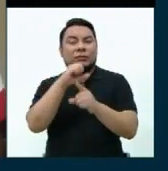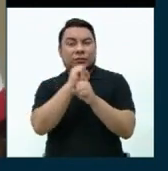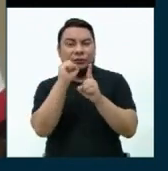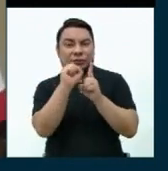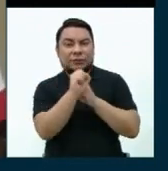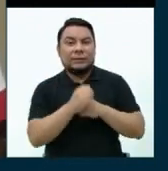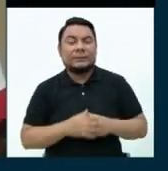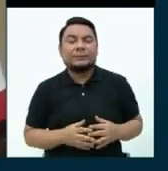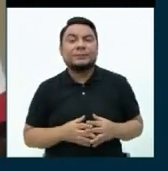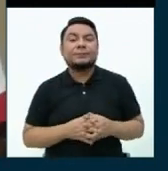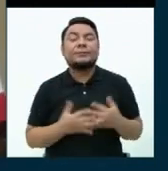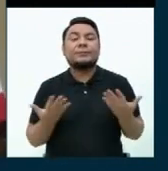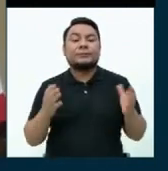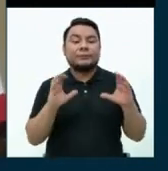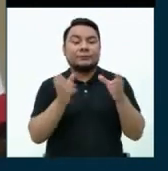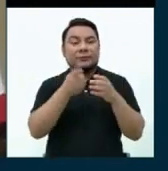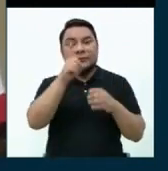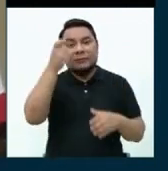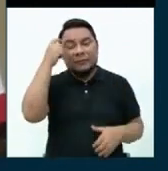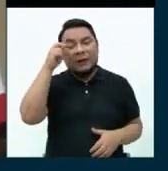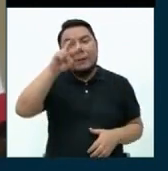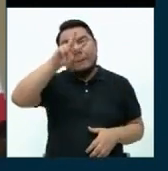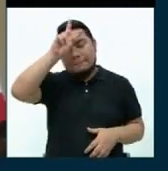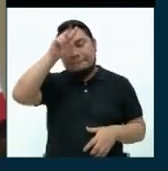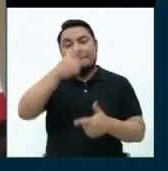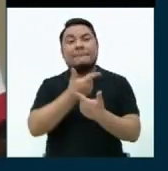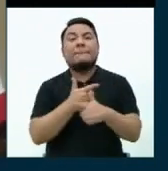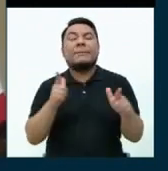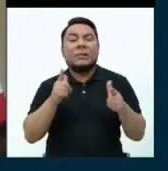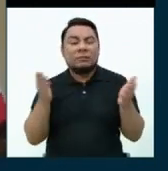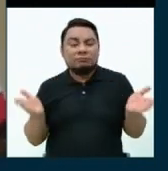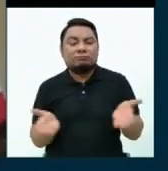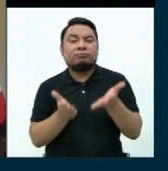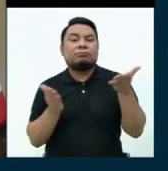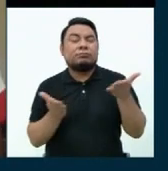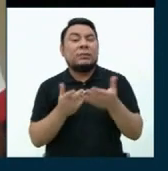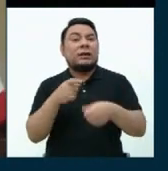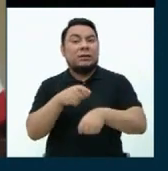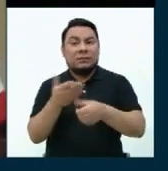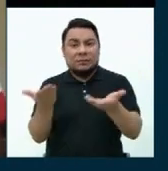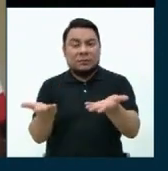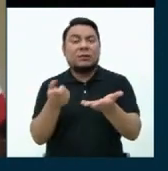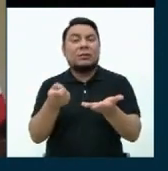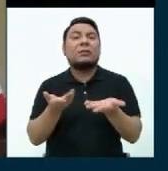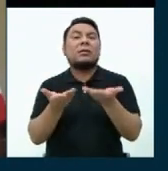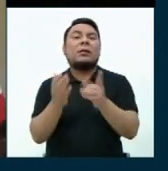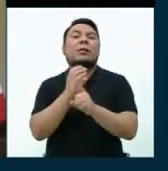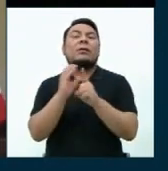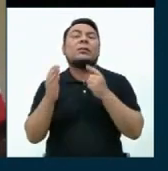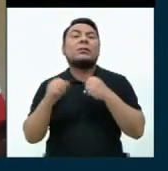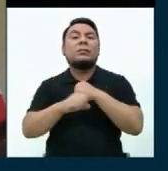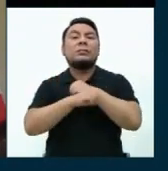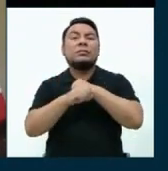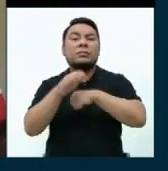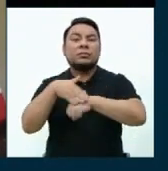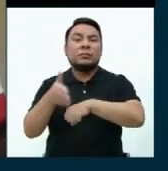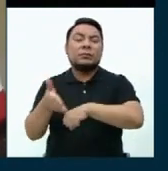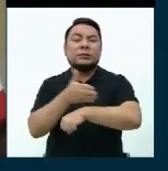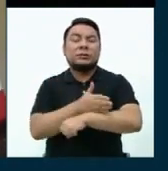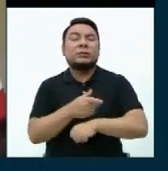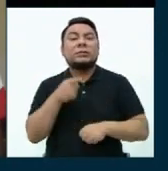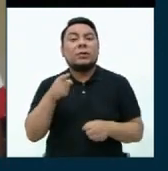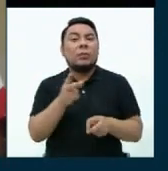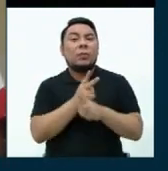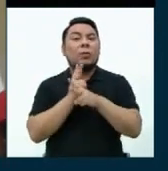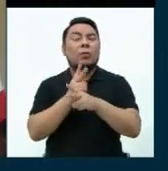El Partido Perú Libre fomenta los espacios donde se desarrolla una cultura de promoción y prevención de la salud mental